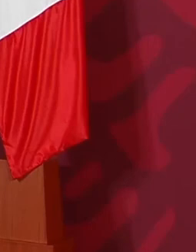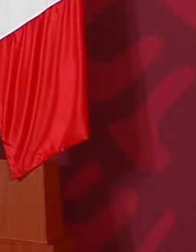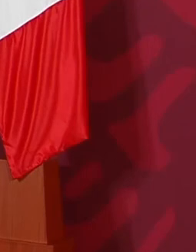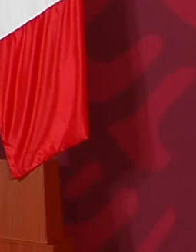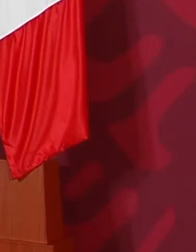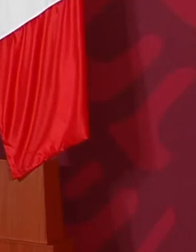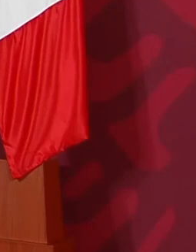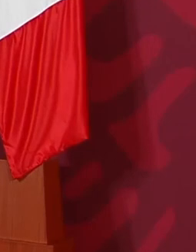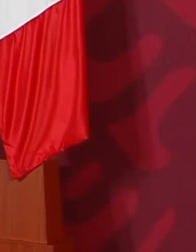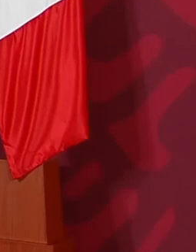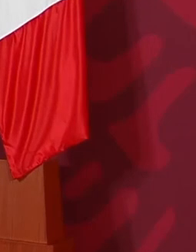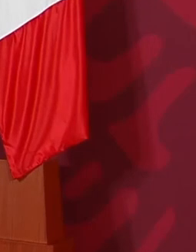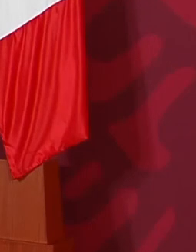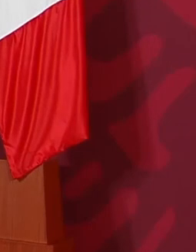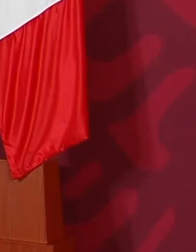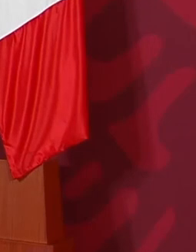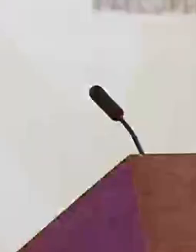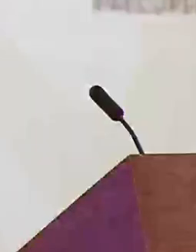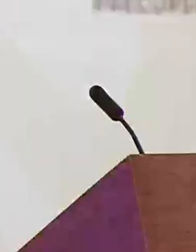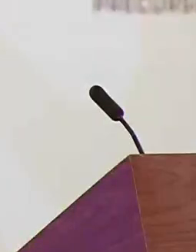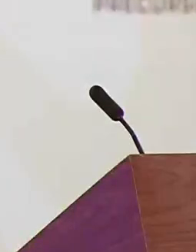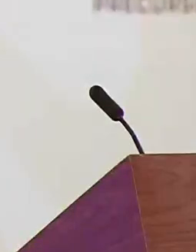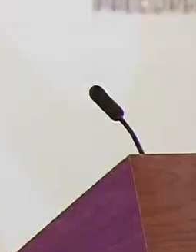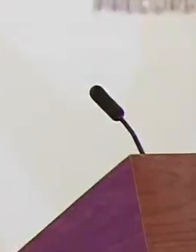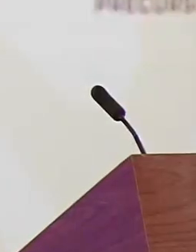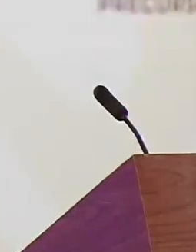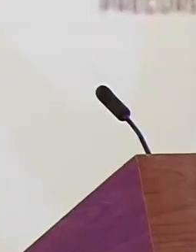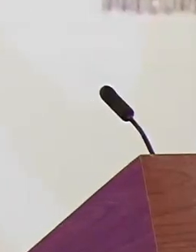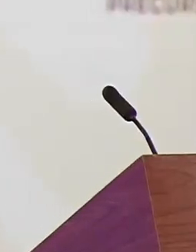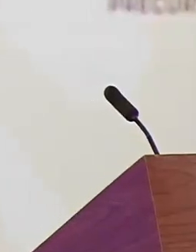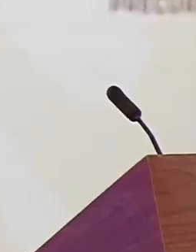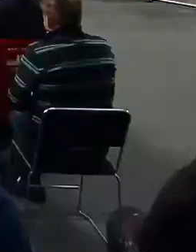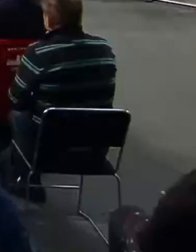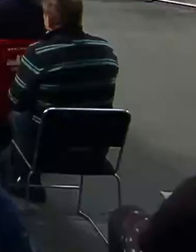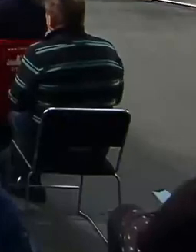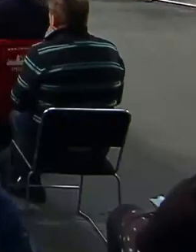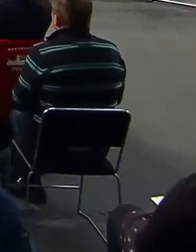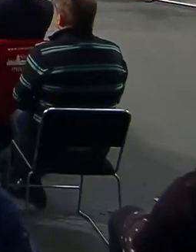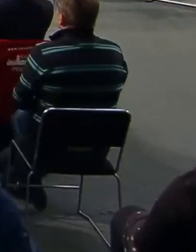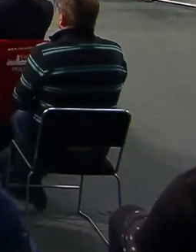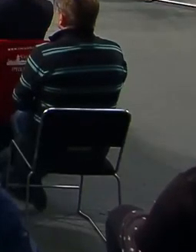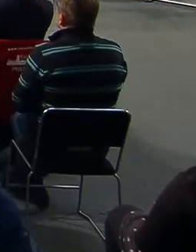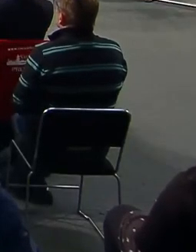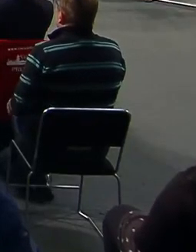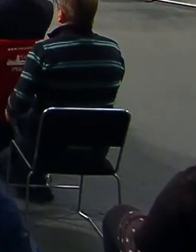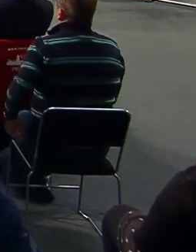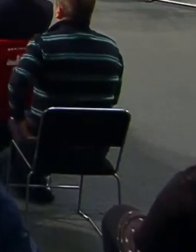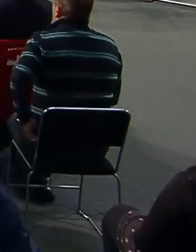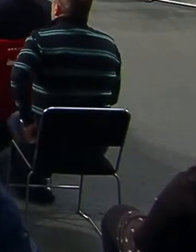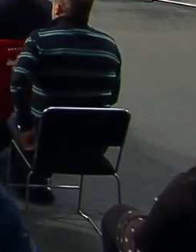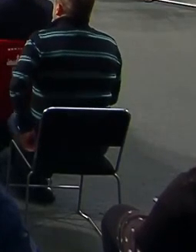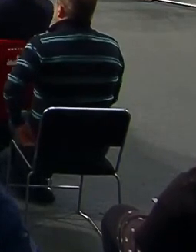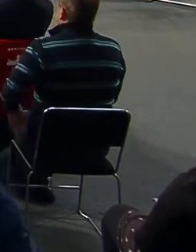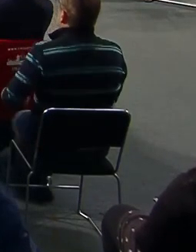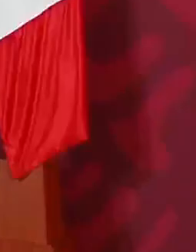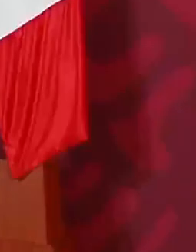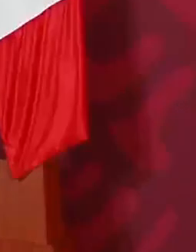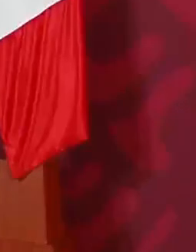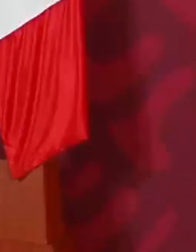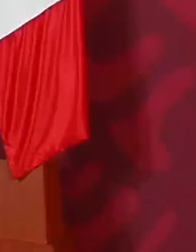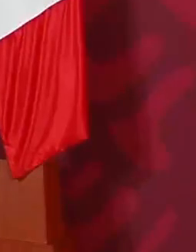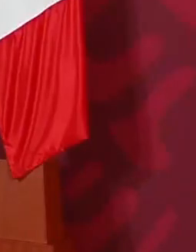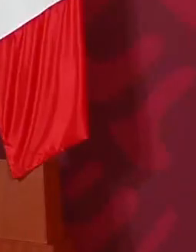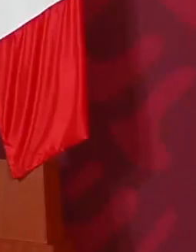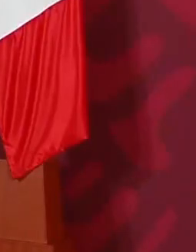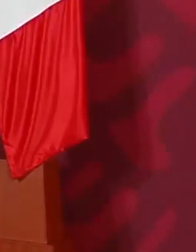le urge tener en este momento. En cambio, si lo dejamos para el año 22 como está